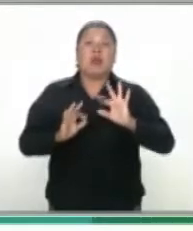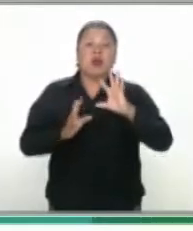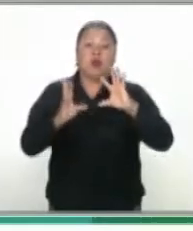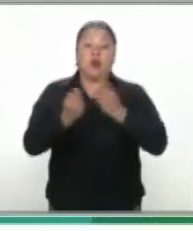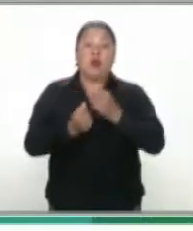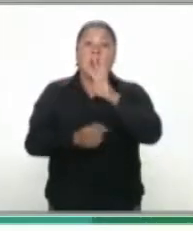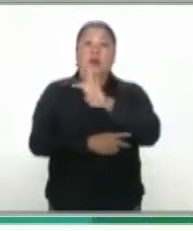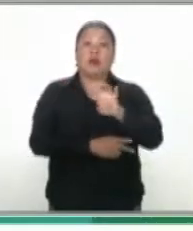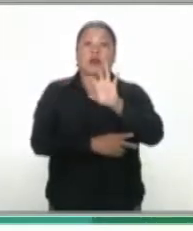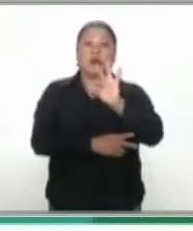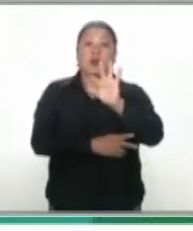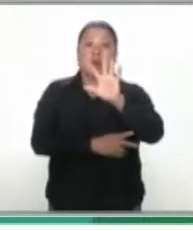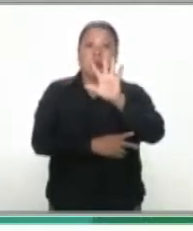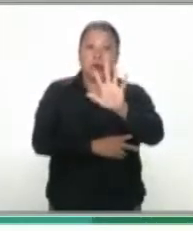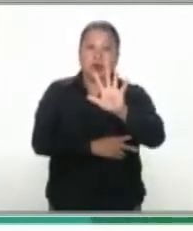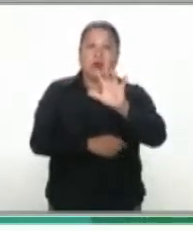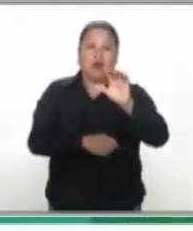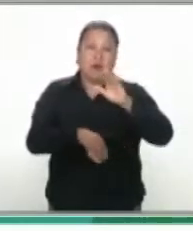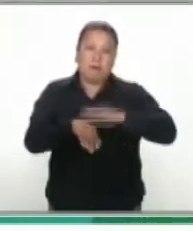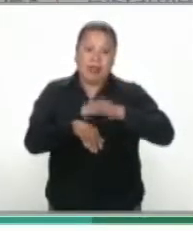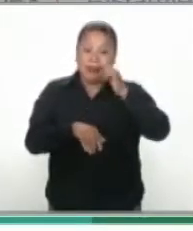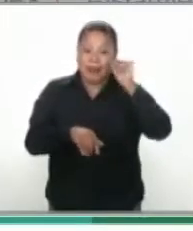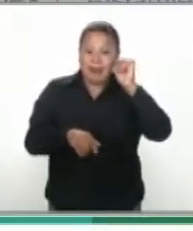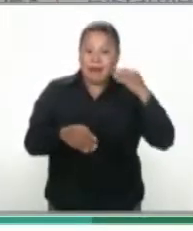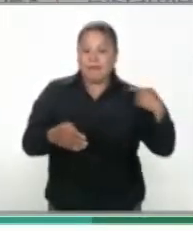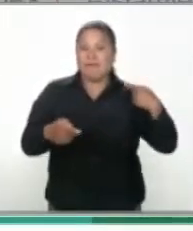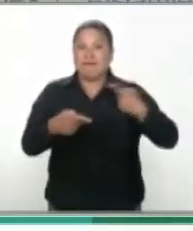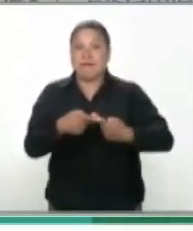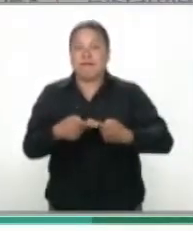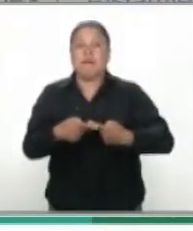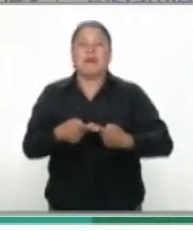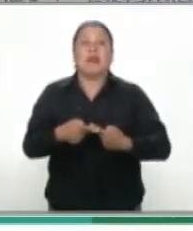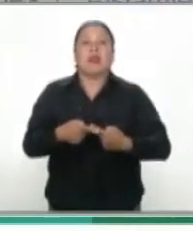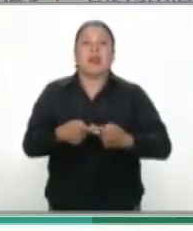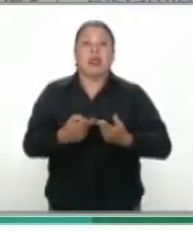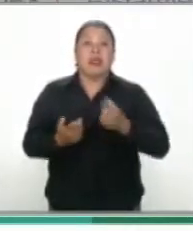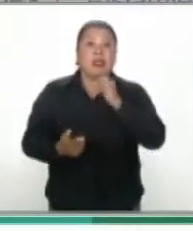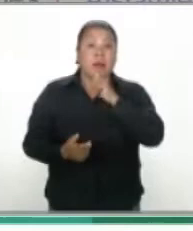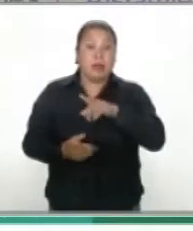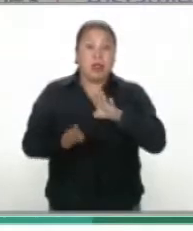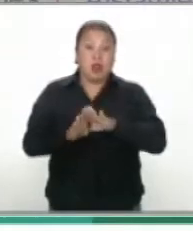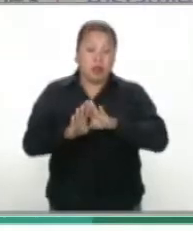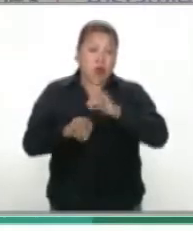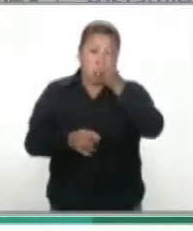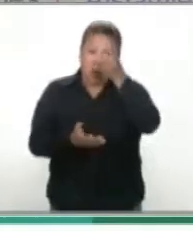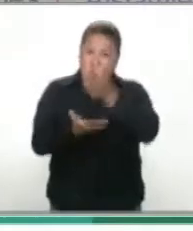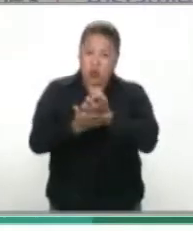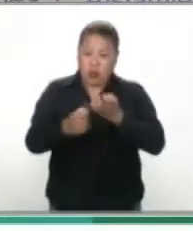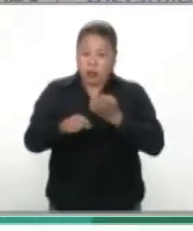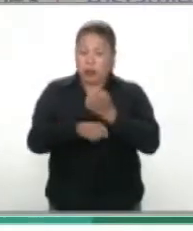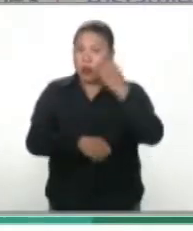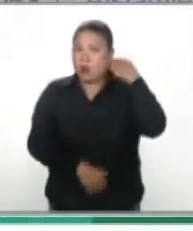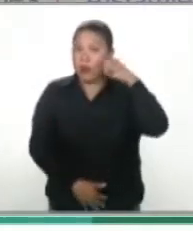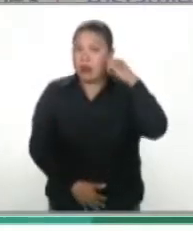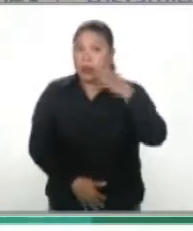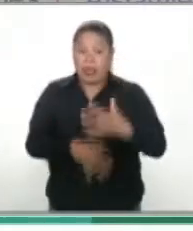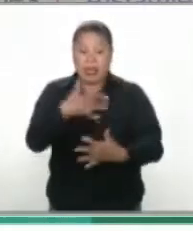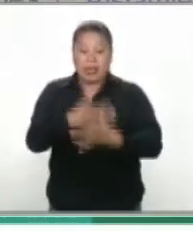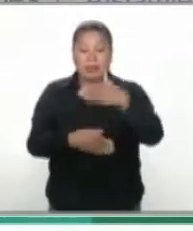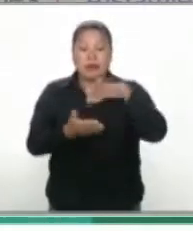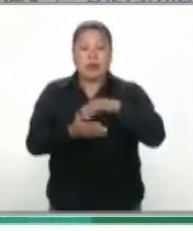mientras tanto hay 585 casos activos en la entidad. Con respecto al panorama en nuestro estado, de 15